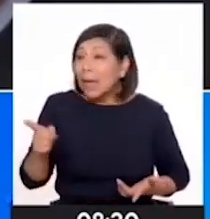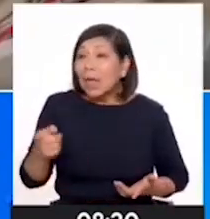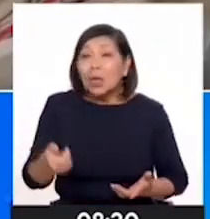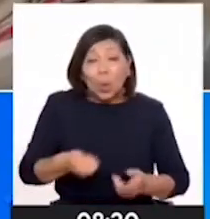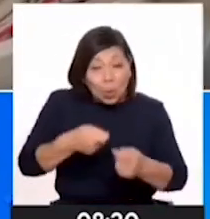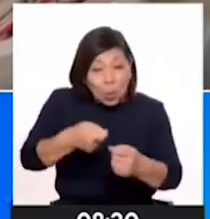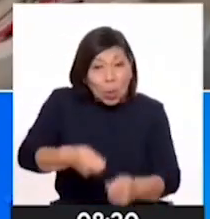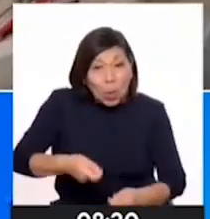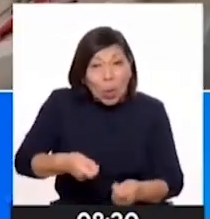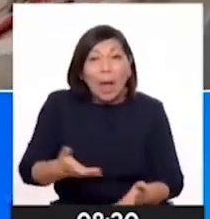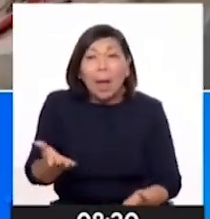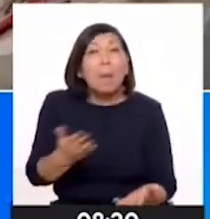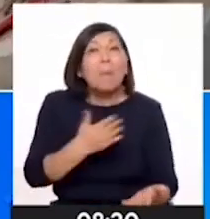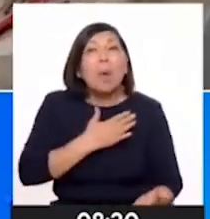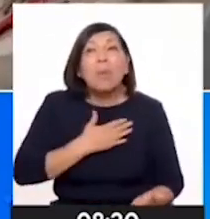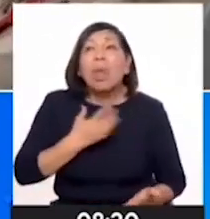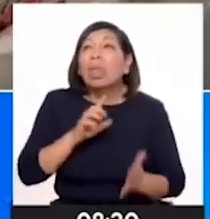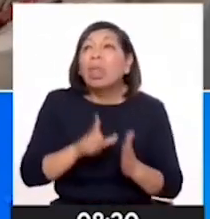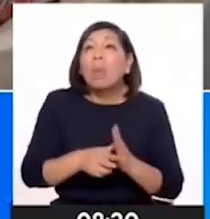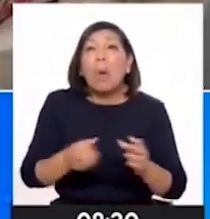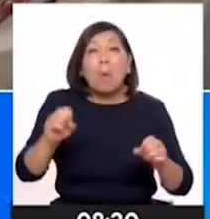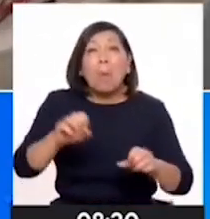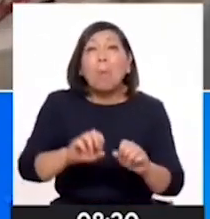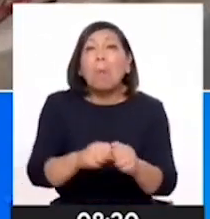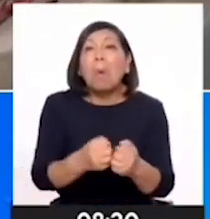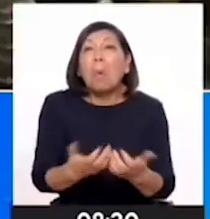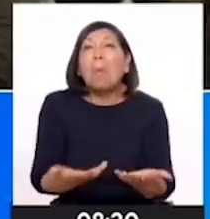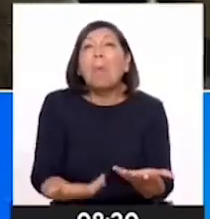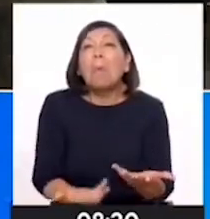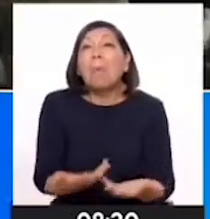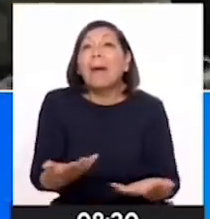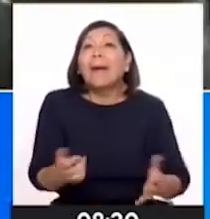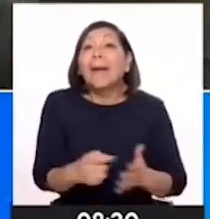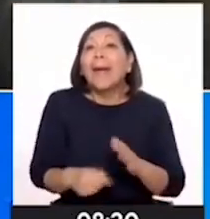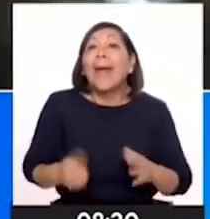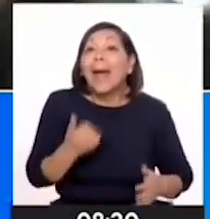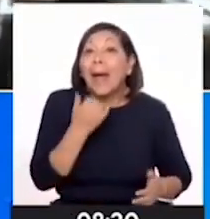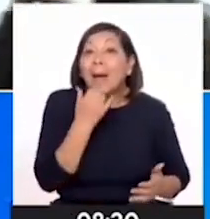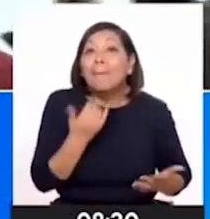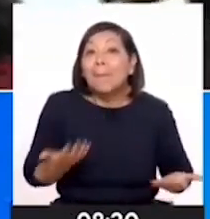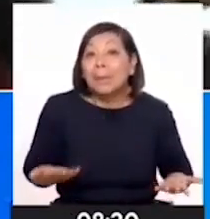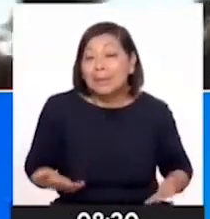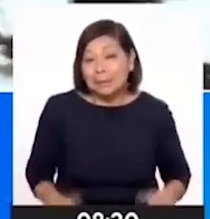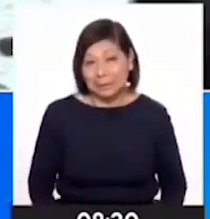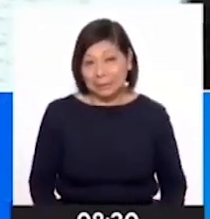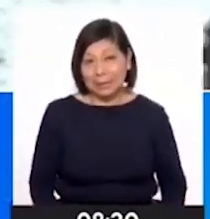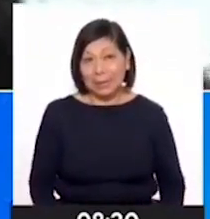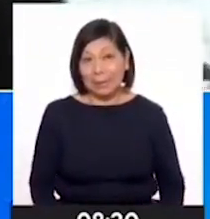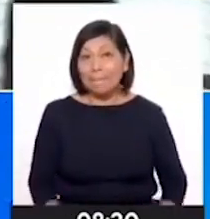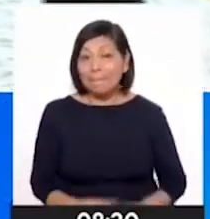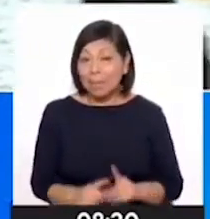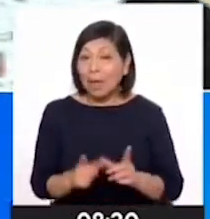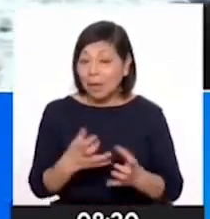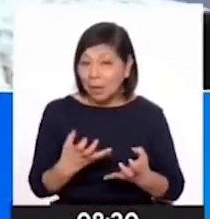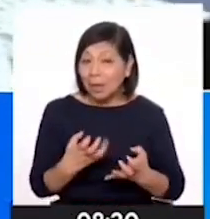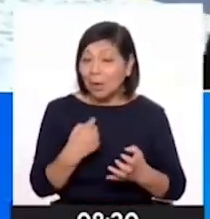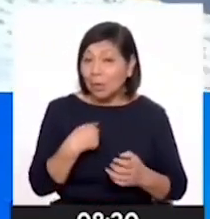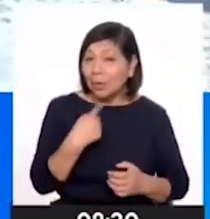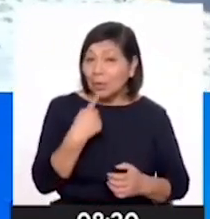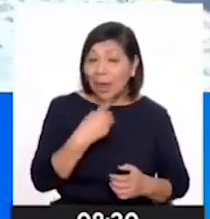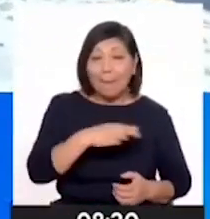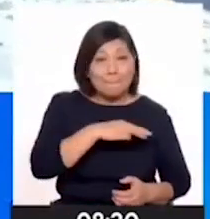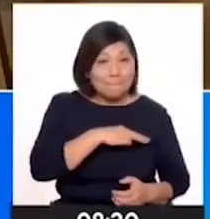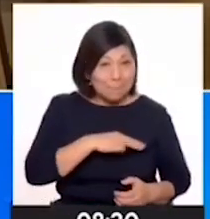cosecha. Entonces, para mí es preocupante, pero creo que tiene que haber una acción más activa del Ministerio de Agricultura, que hoy día también quiero reunirme con la